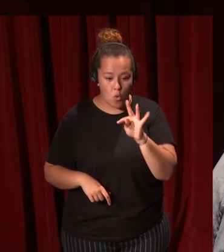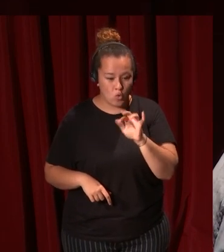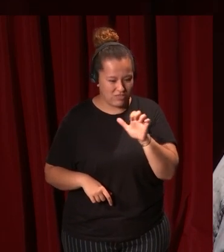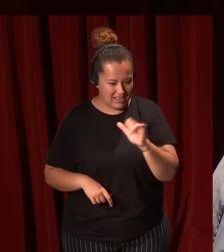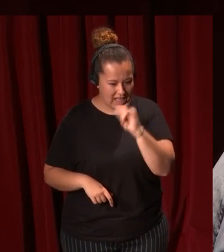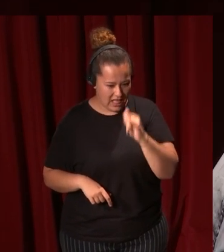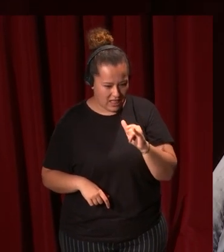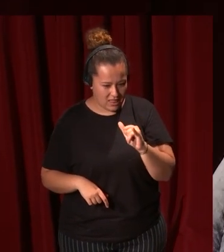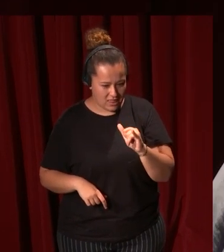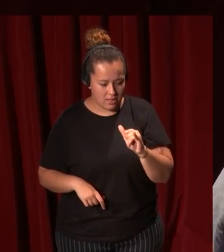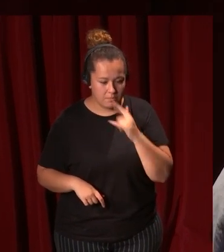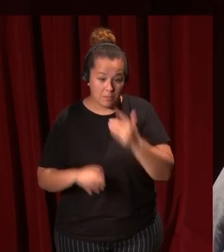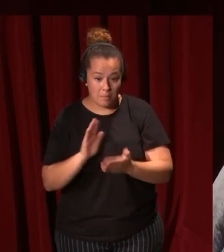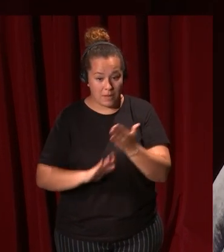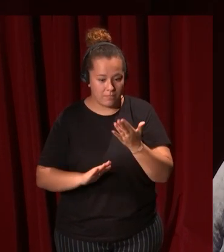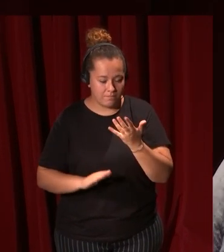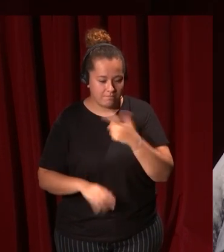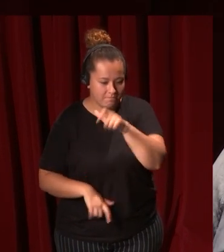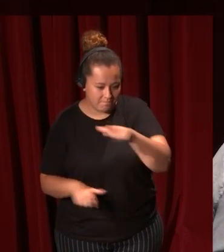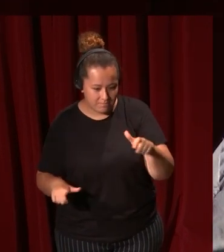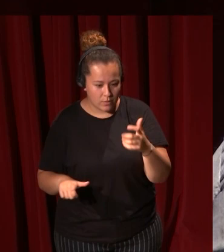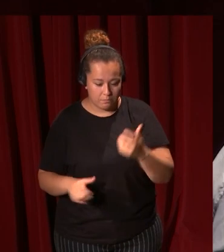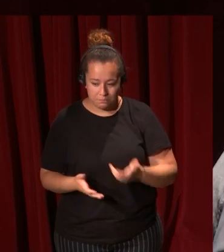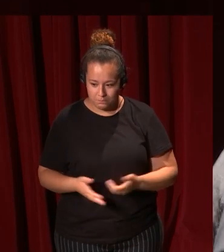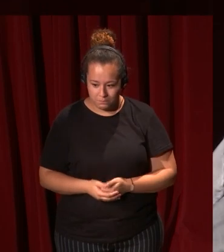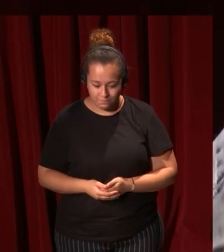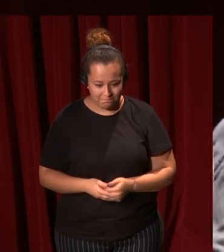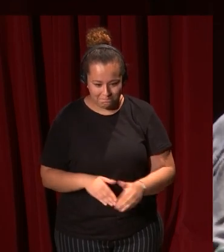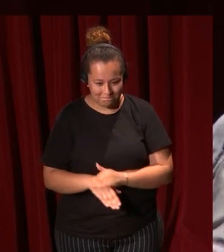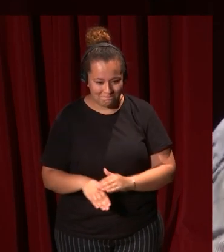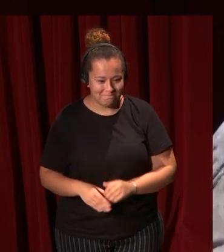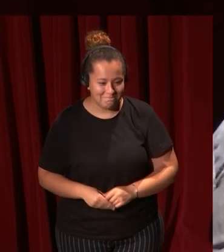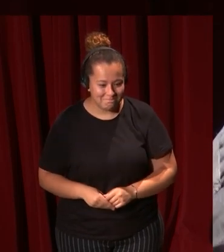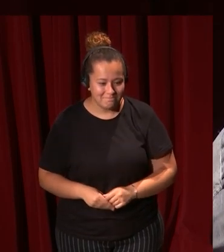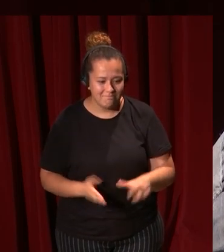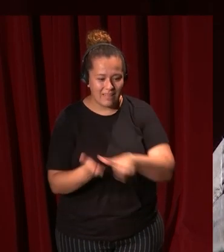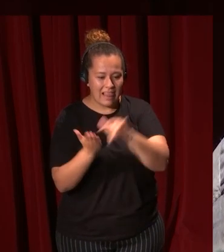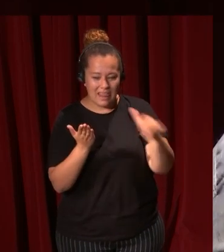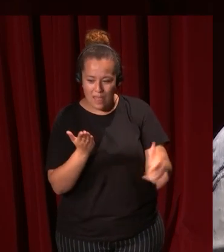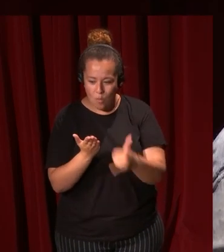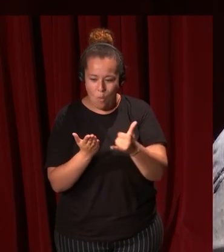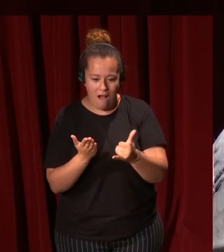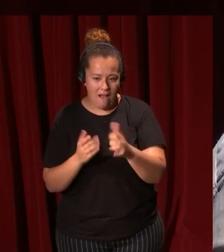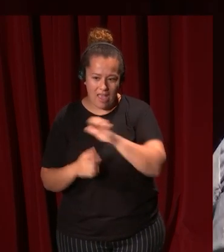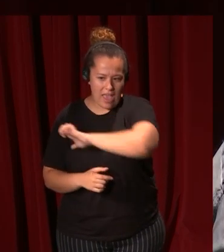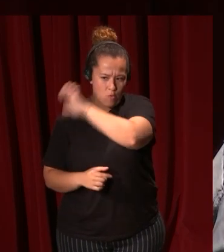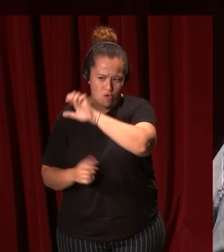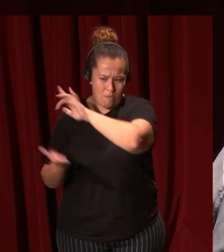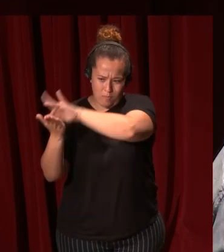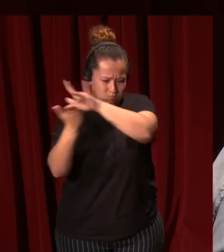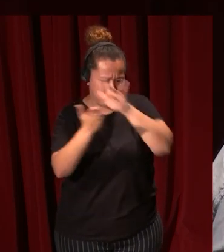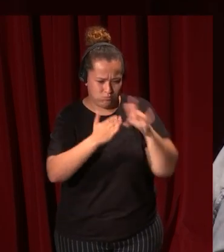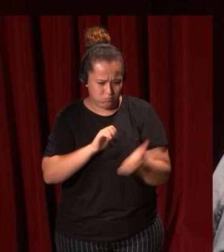los conocen gente como Fabritius o Bermero antes que ellos Rembrandt se convierte en un lenguaje paneuropeo muy pronto muy